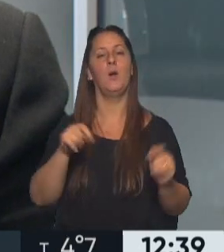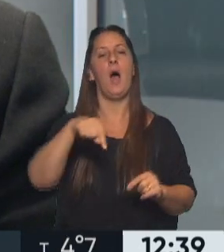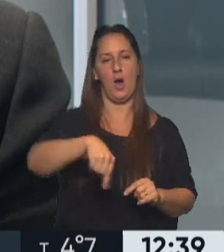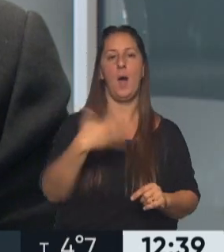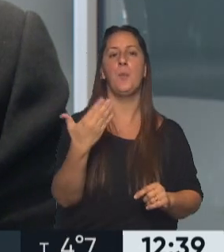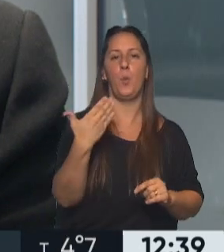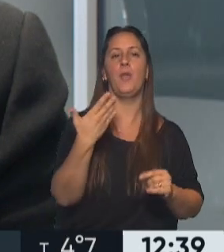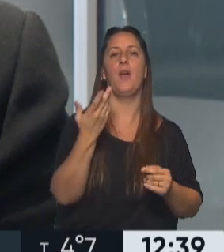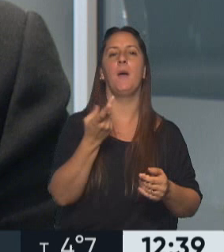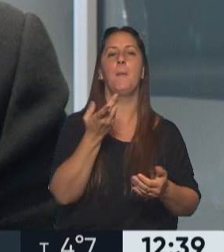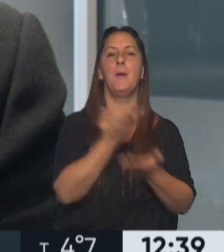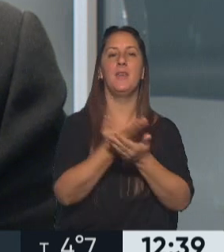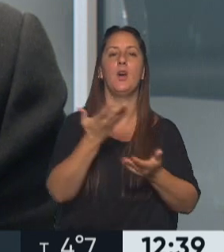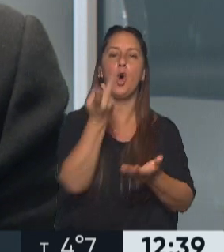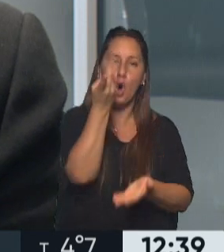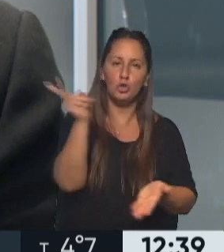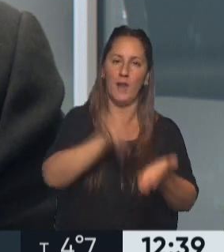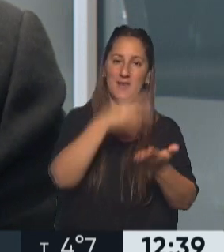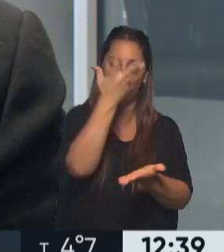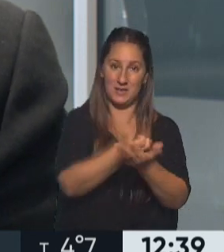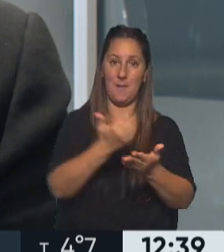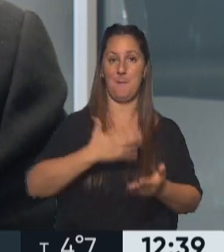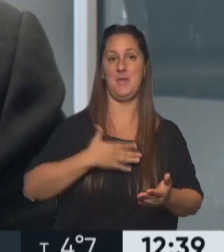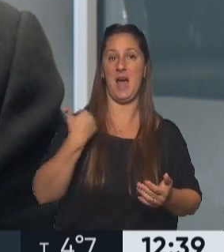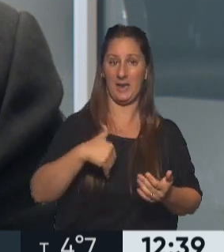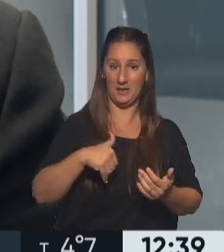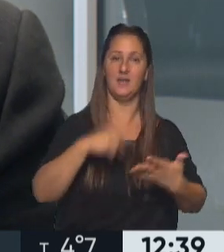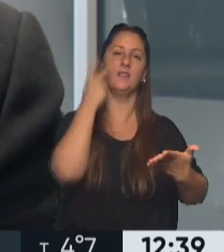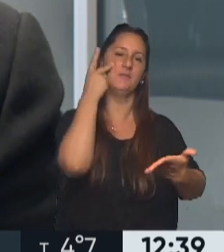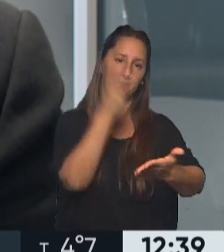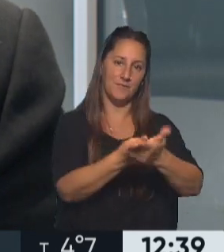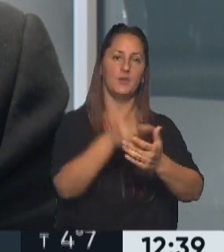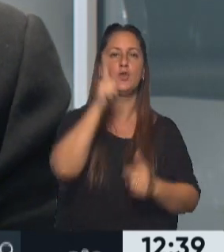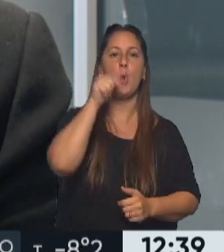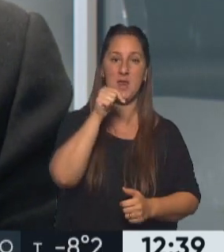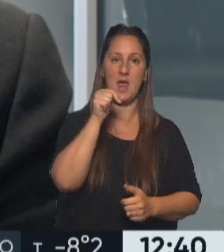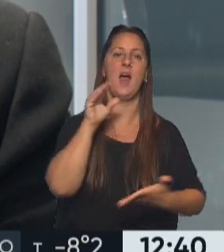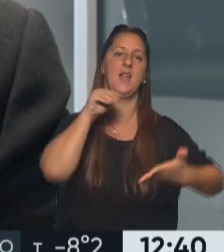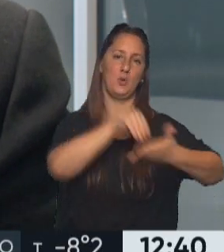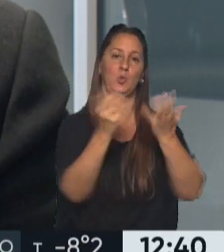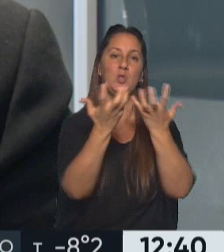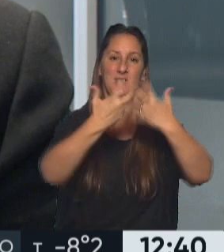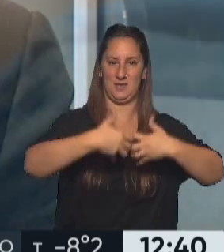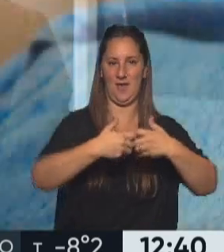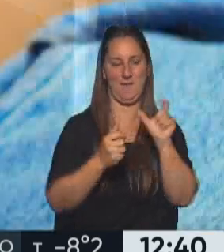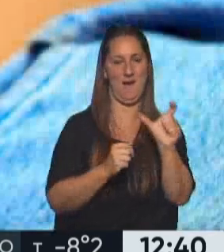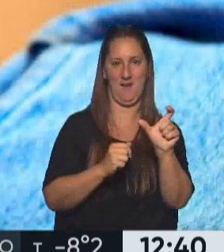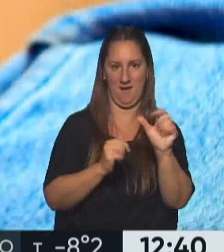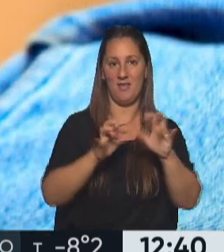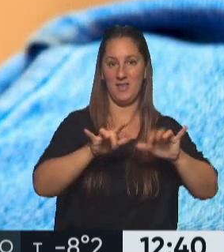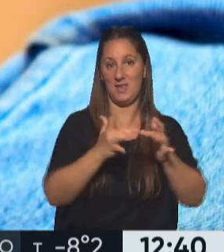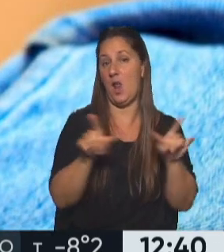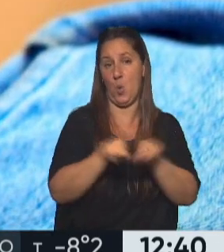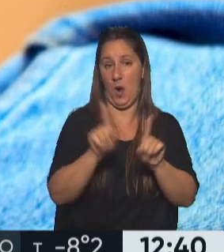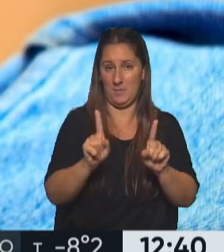puede reiniciar su cuenta en Mi Argentina y efectivamente tener reconocida su identidad no binaria en un sistema de credenciales digitales como es la